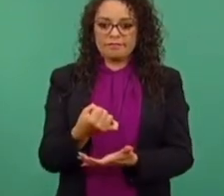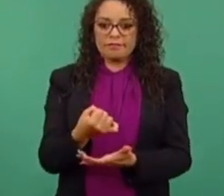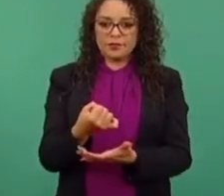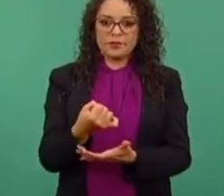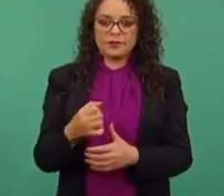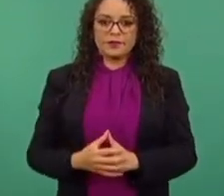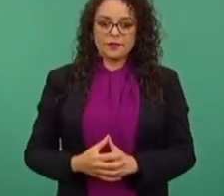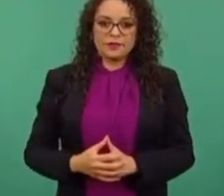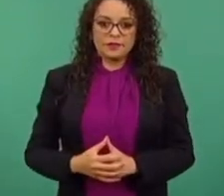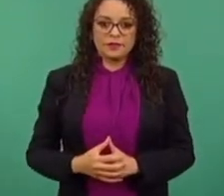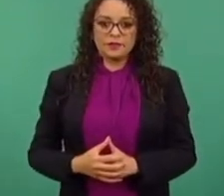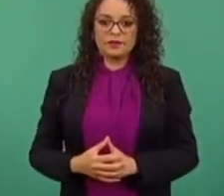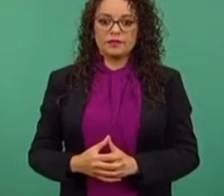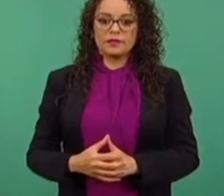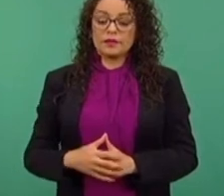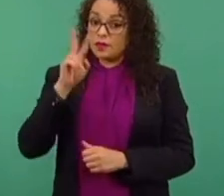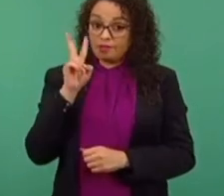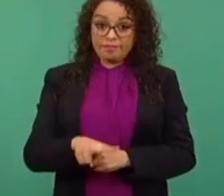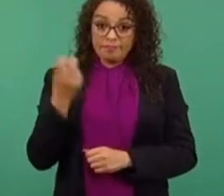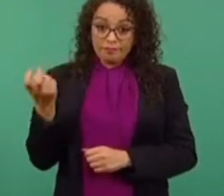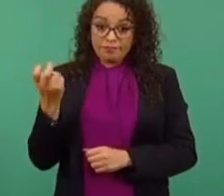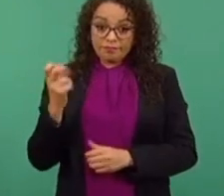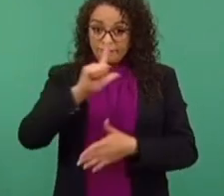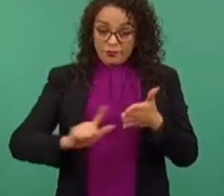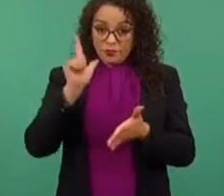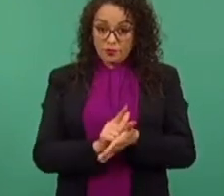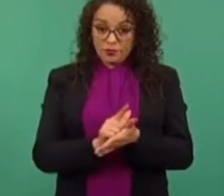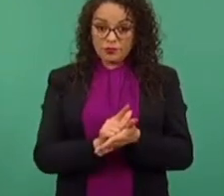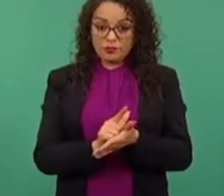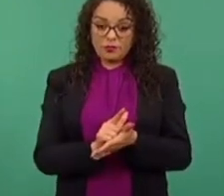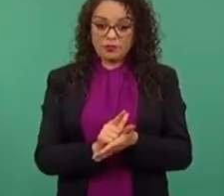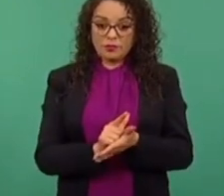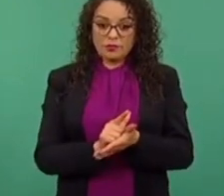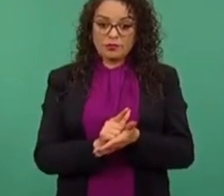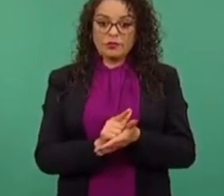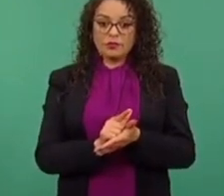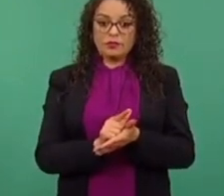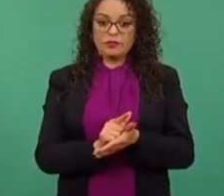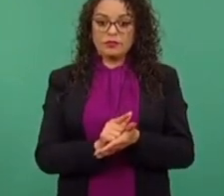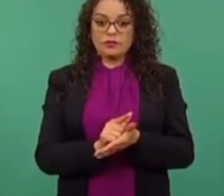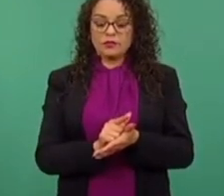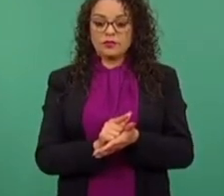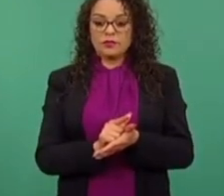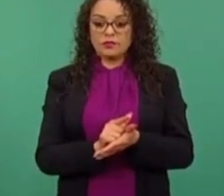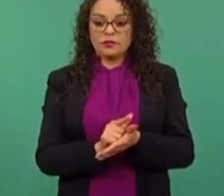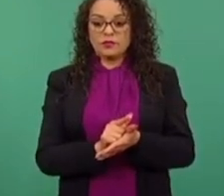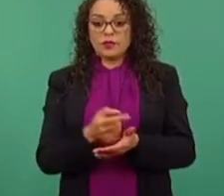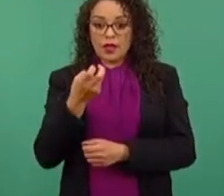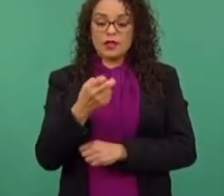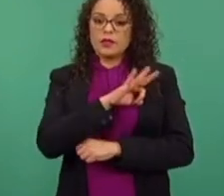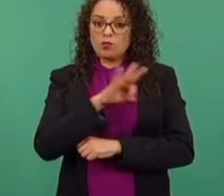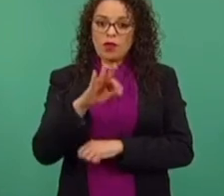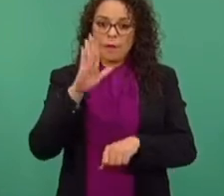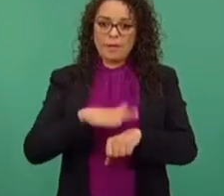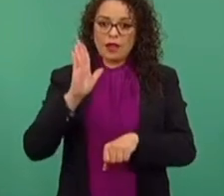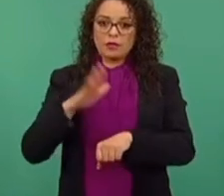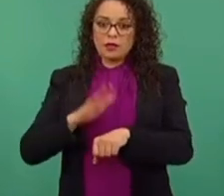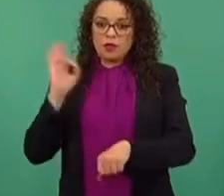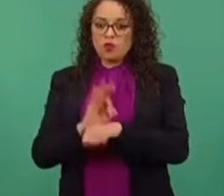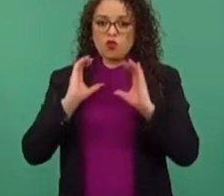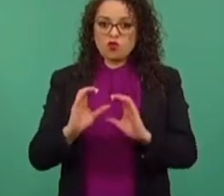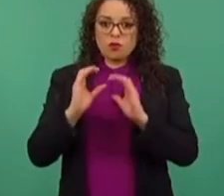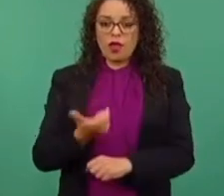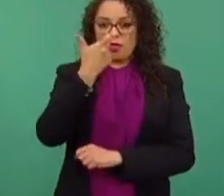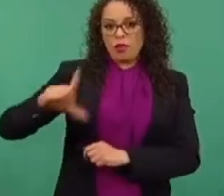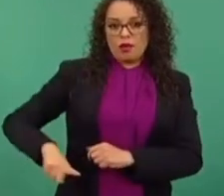es una ley que nos permite seguir fortaleciendo las finanzas públicas.